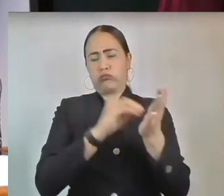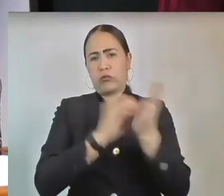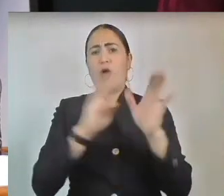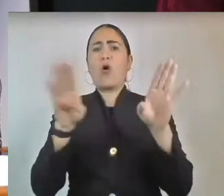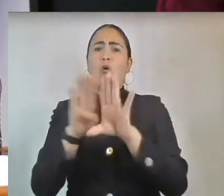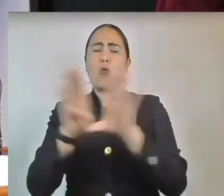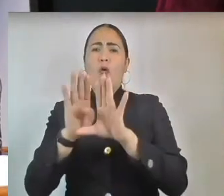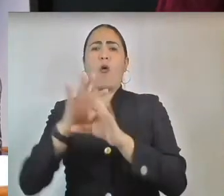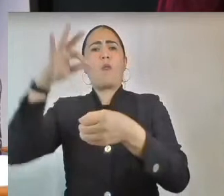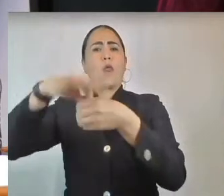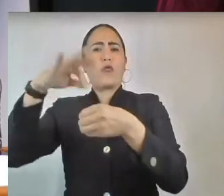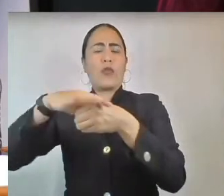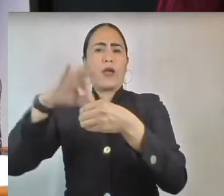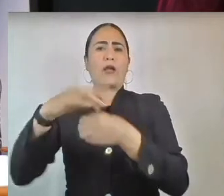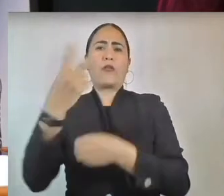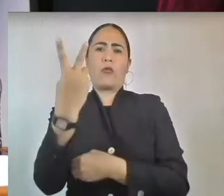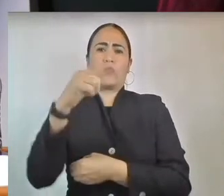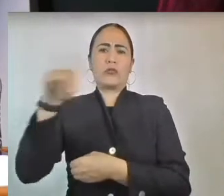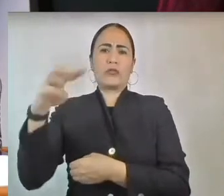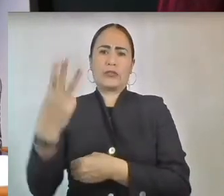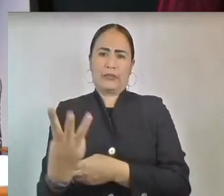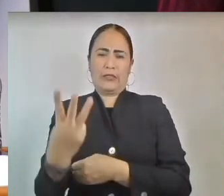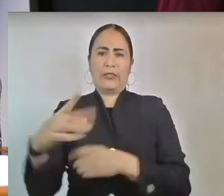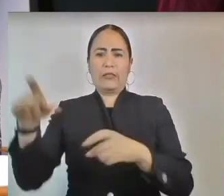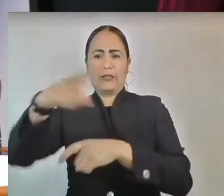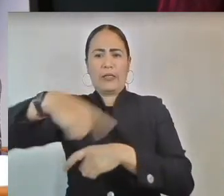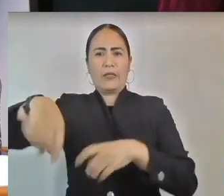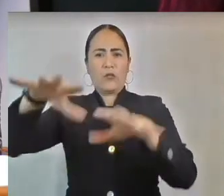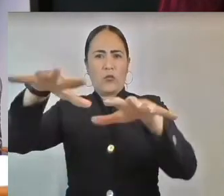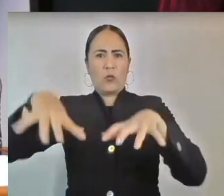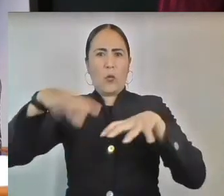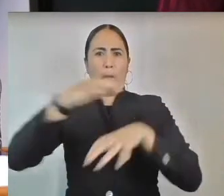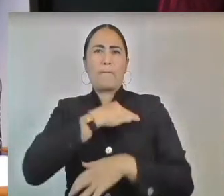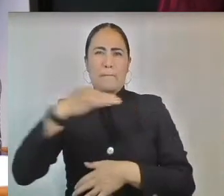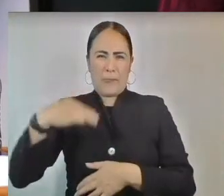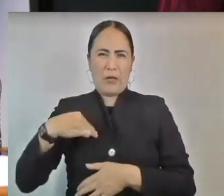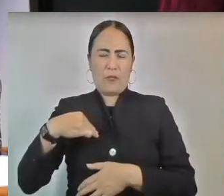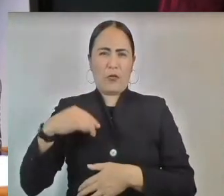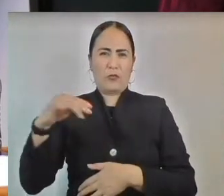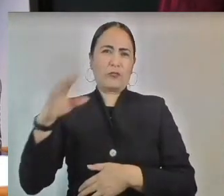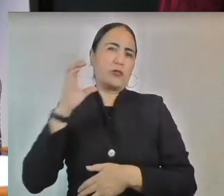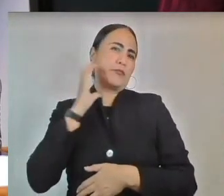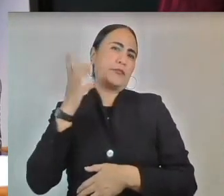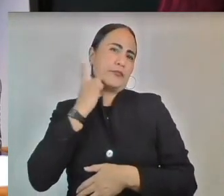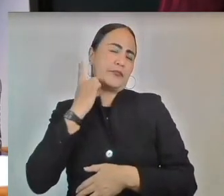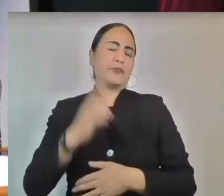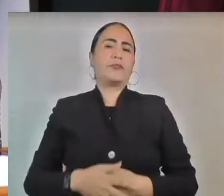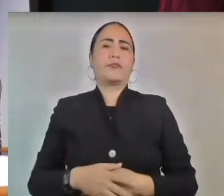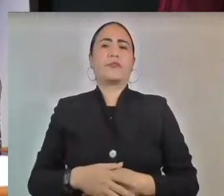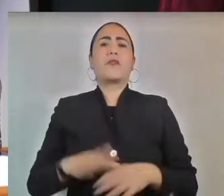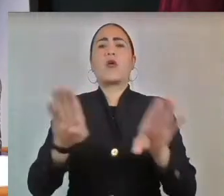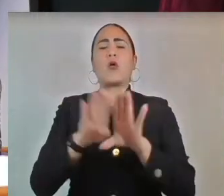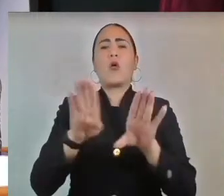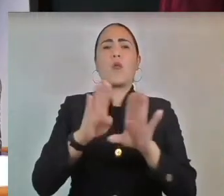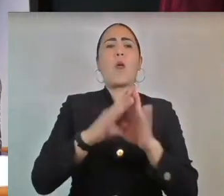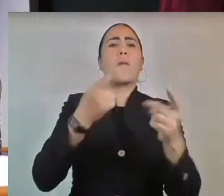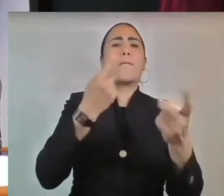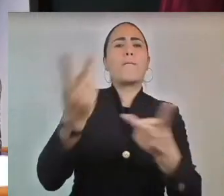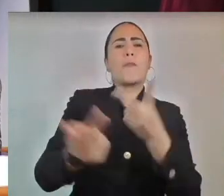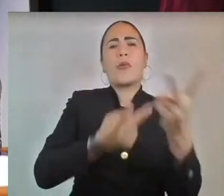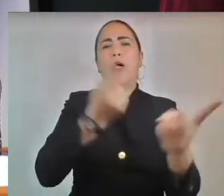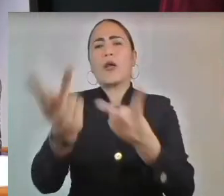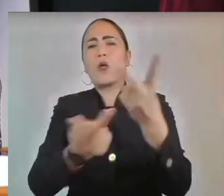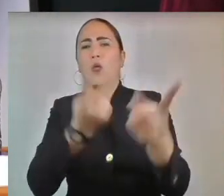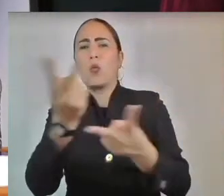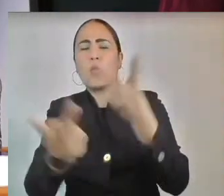terceras partes de los miembros presentes en la legislatura mediante un proceso de consulta pública que será